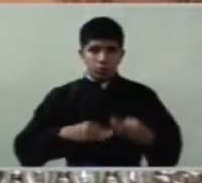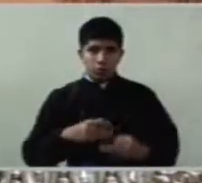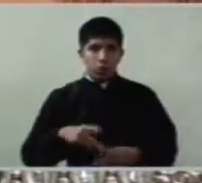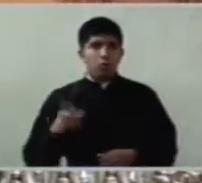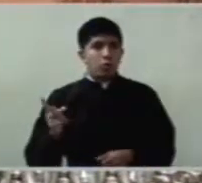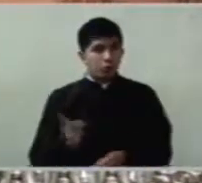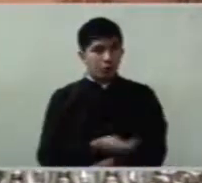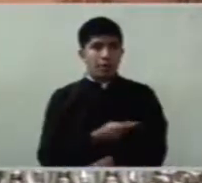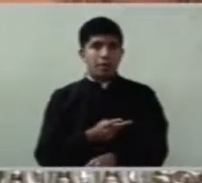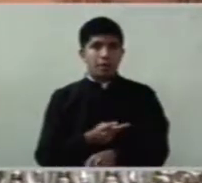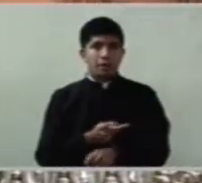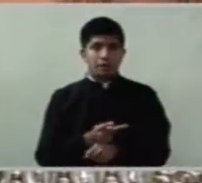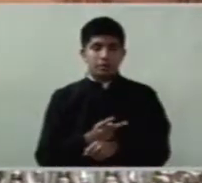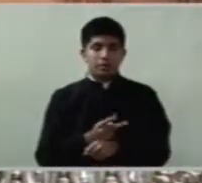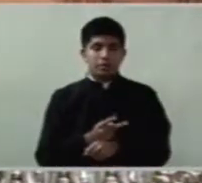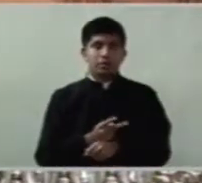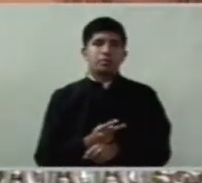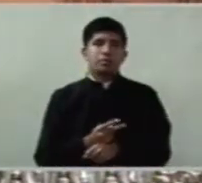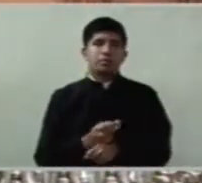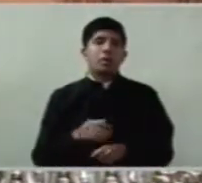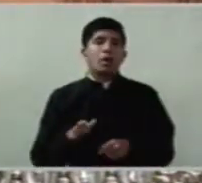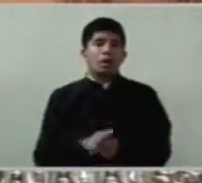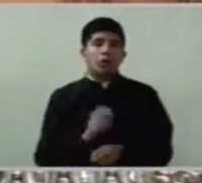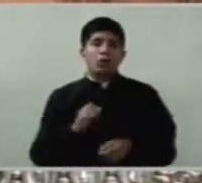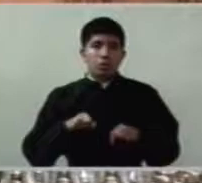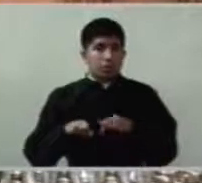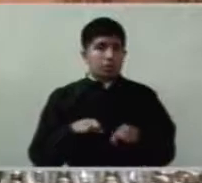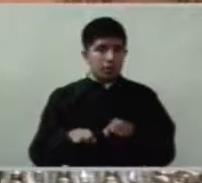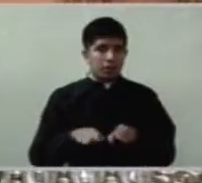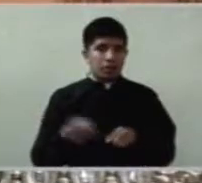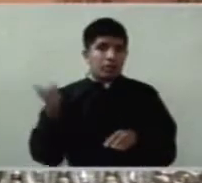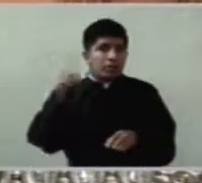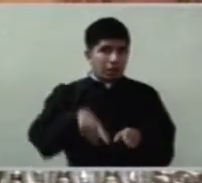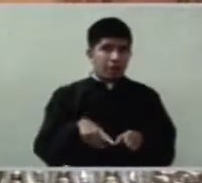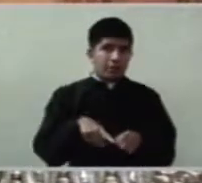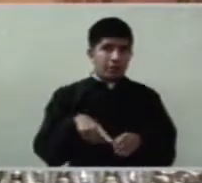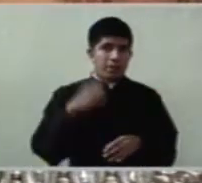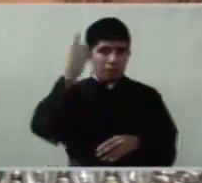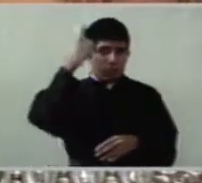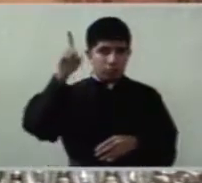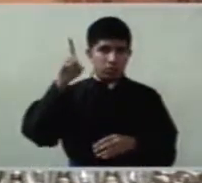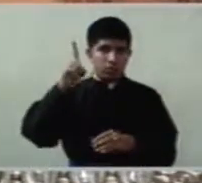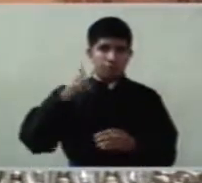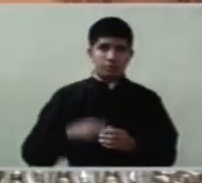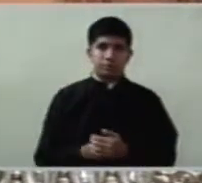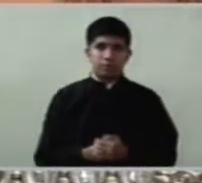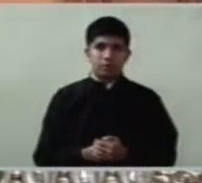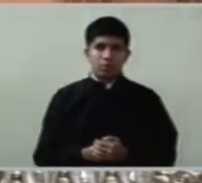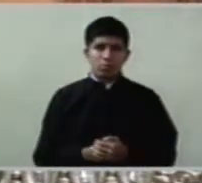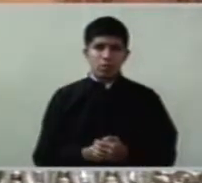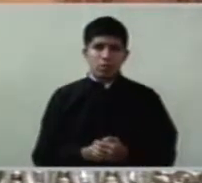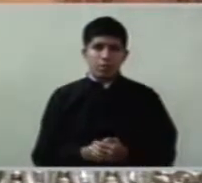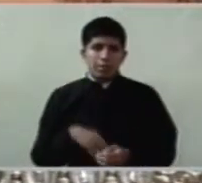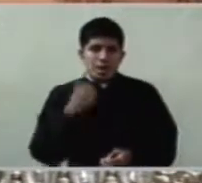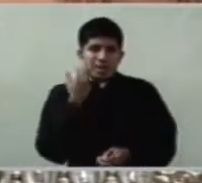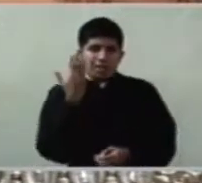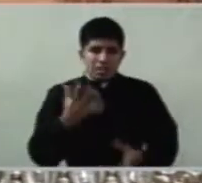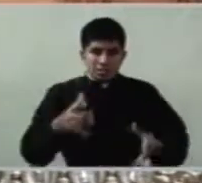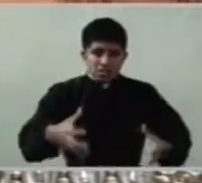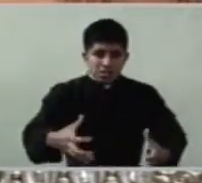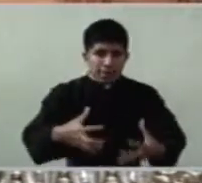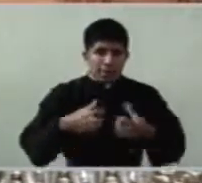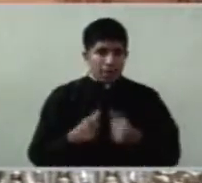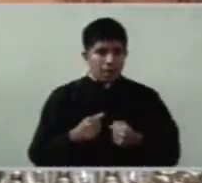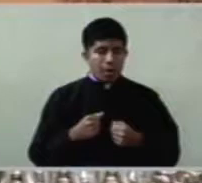cómo esos arrendadores quieren apropiarse de la